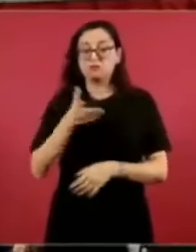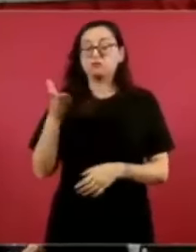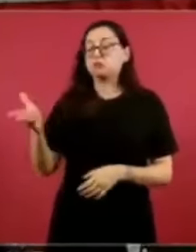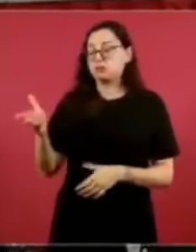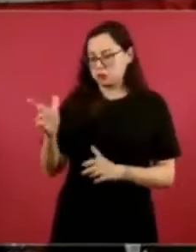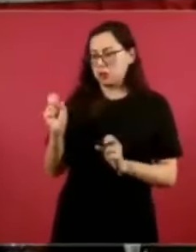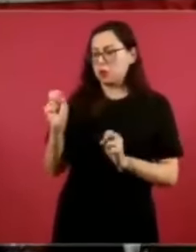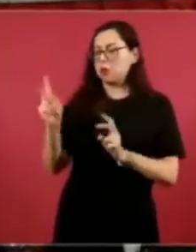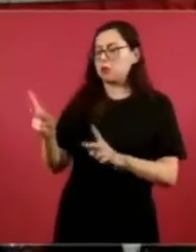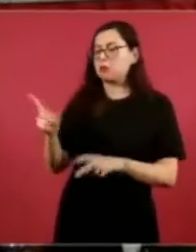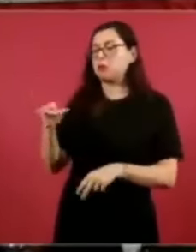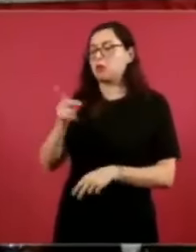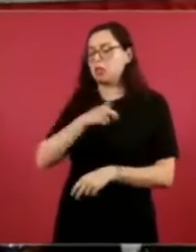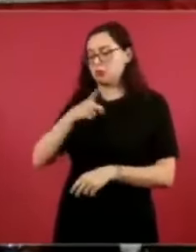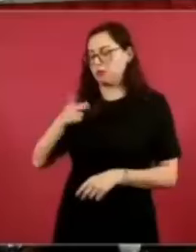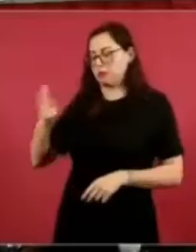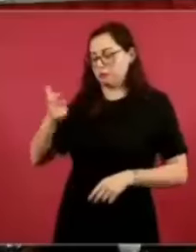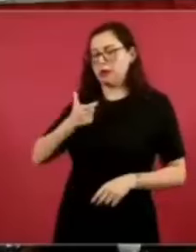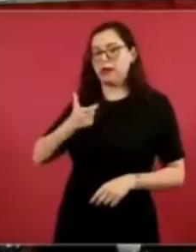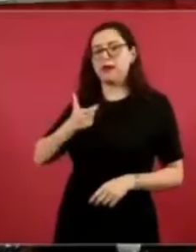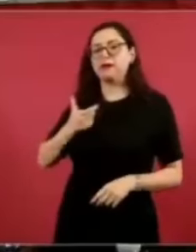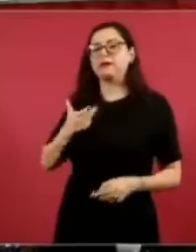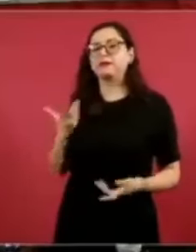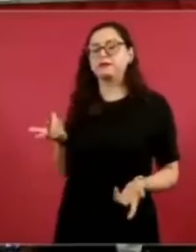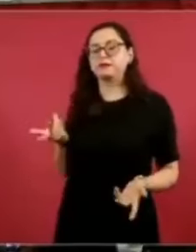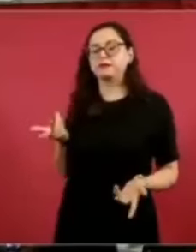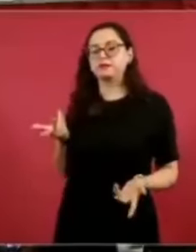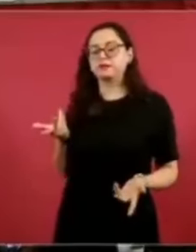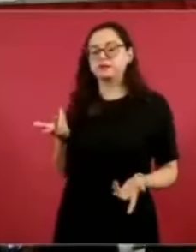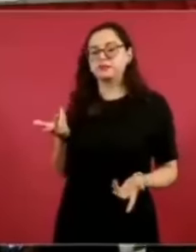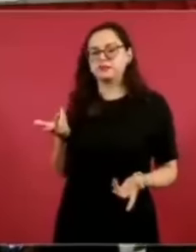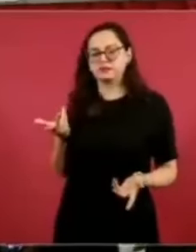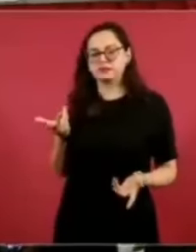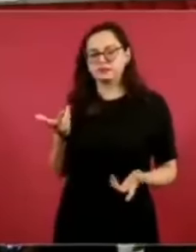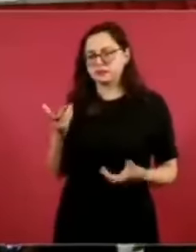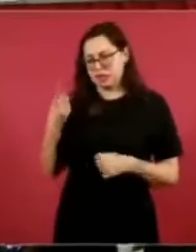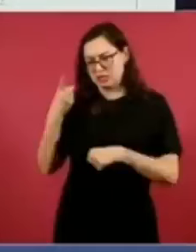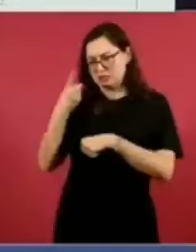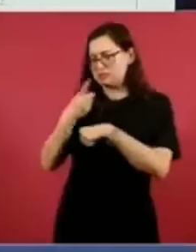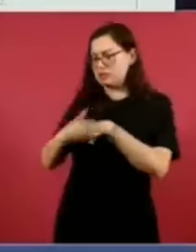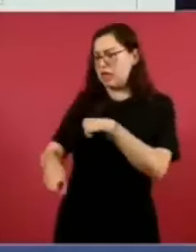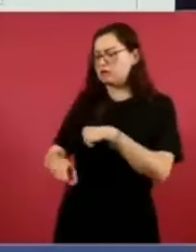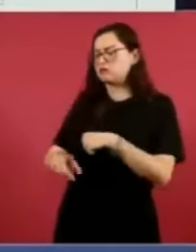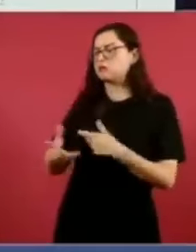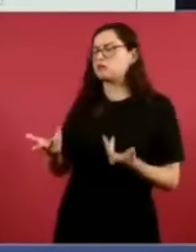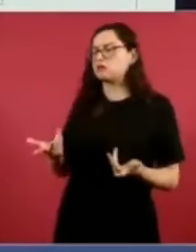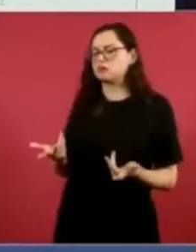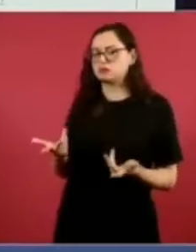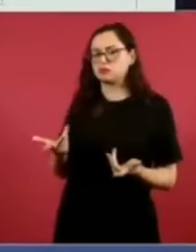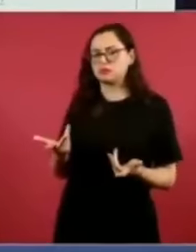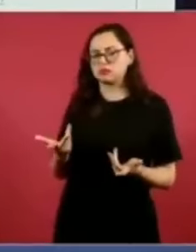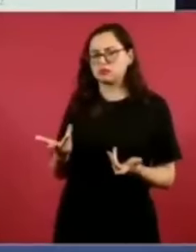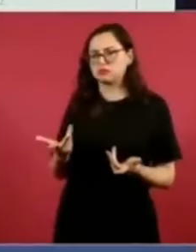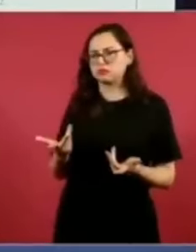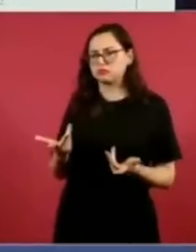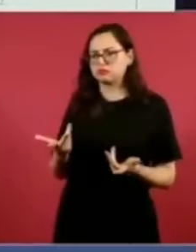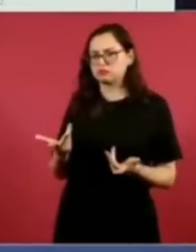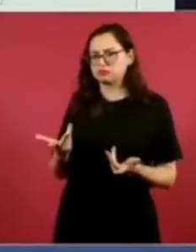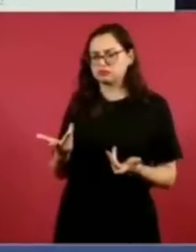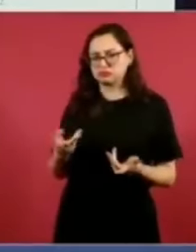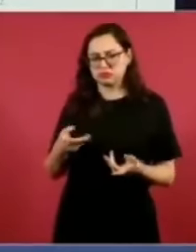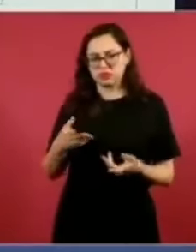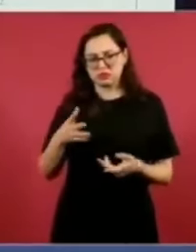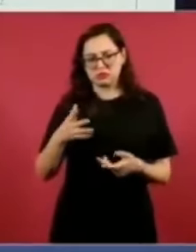un pago, por la supuesta afectación a sus intereses, por la